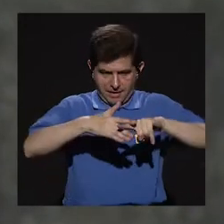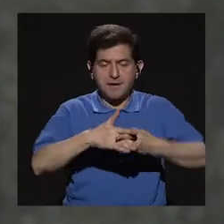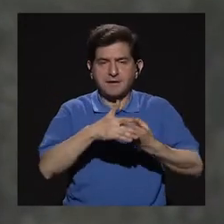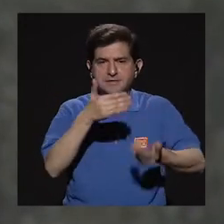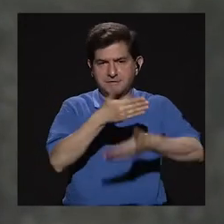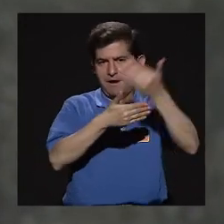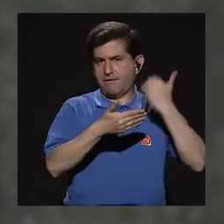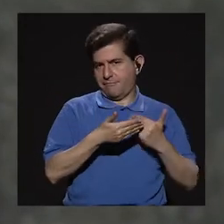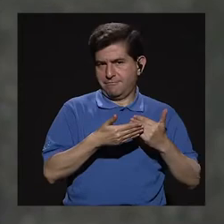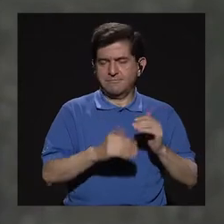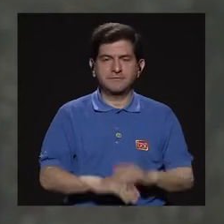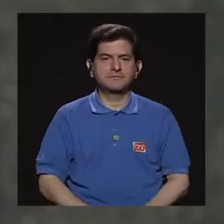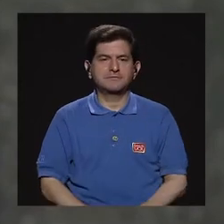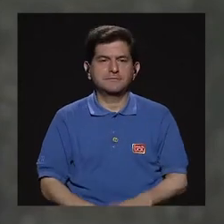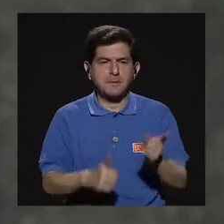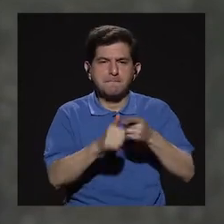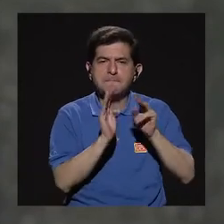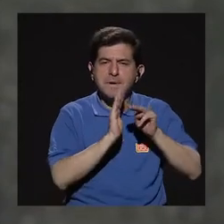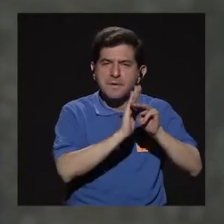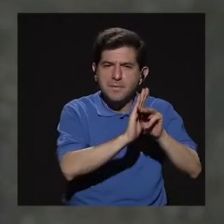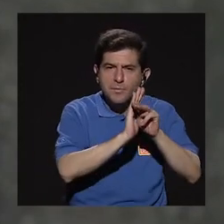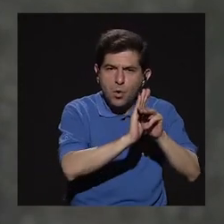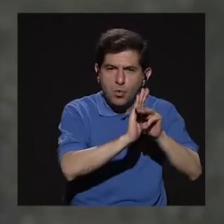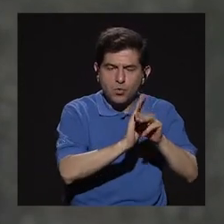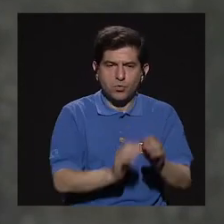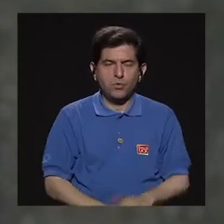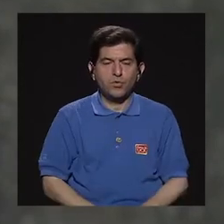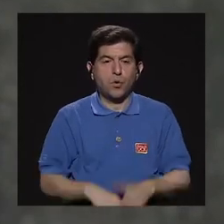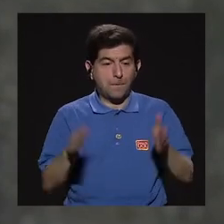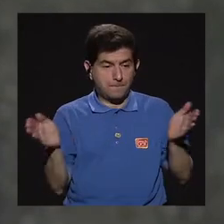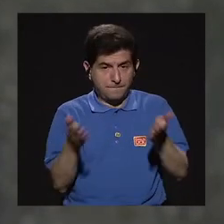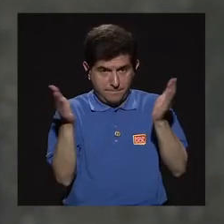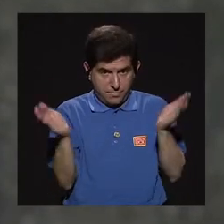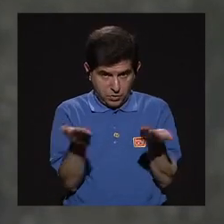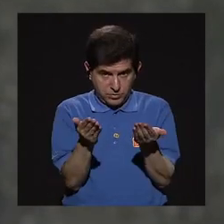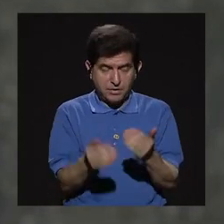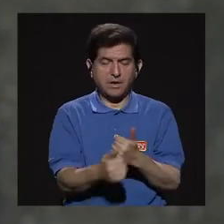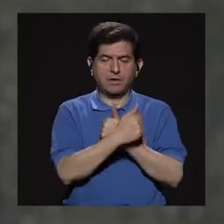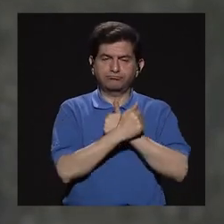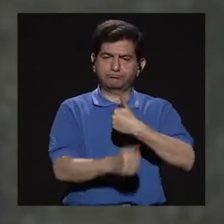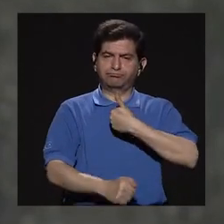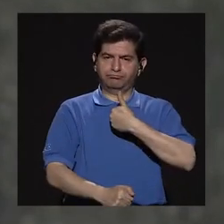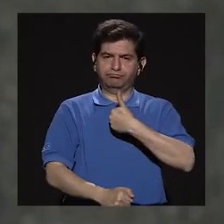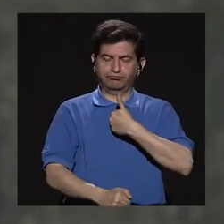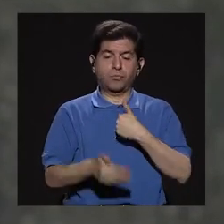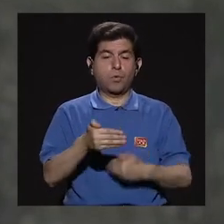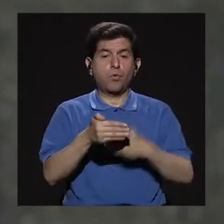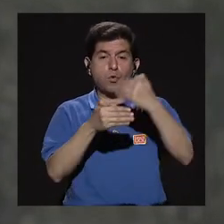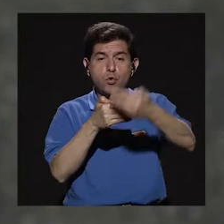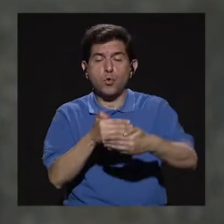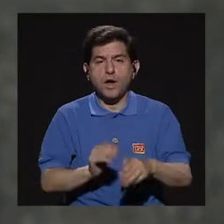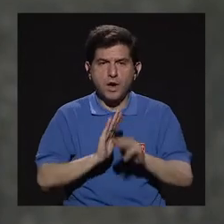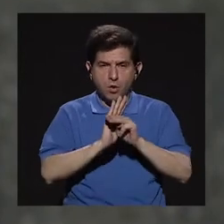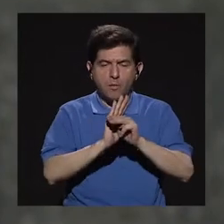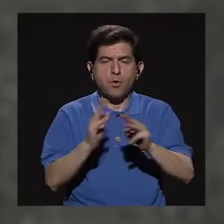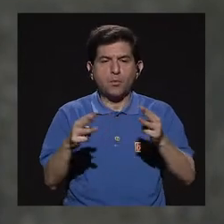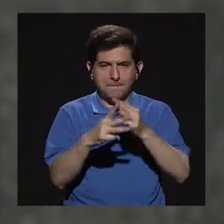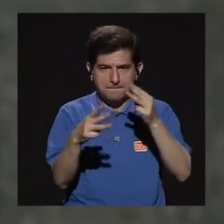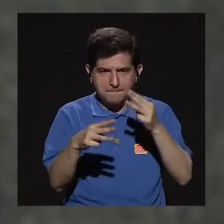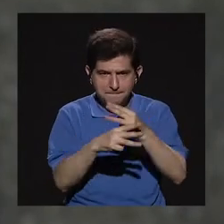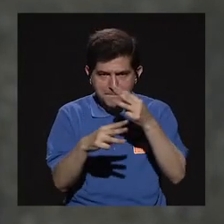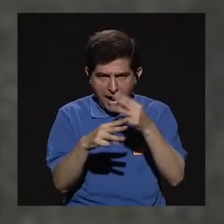marcha, ¿verdad? Entonces, el primer módulo que se imparte es el de motivación y autoestima, luego tenemos un módulo de